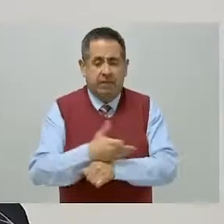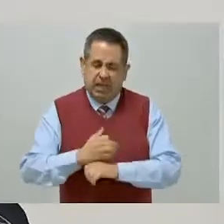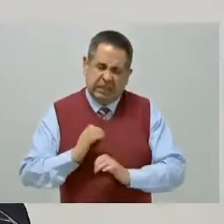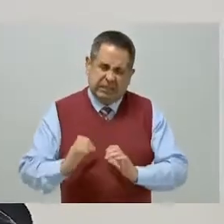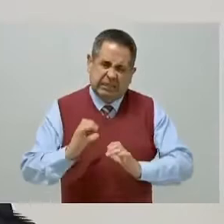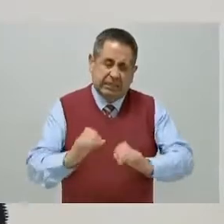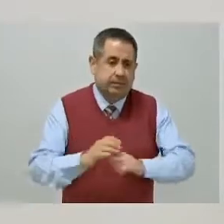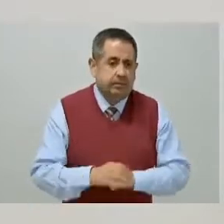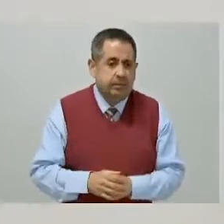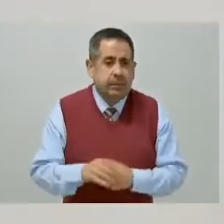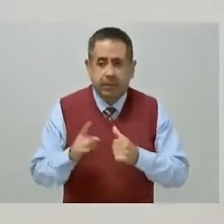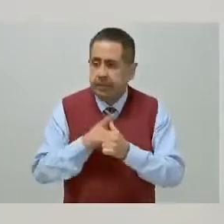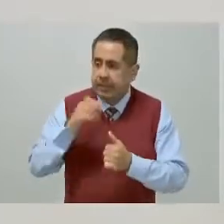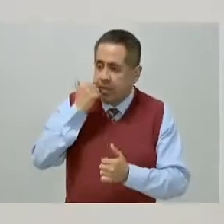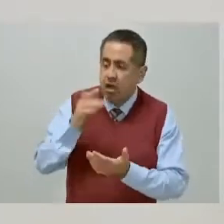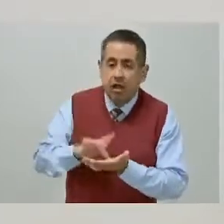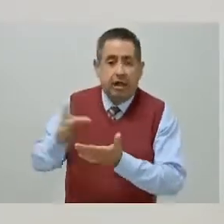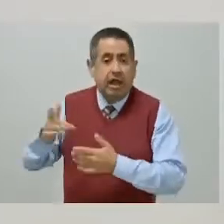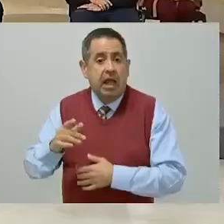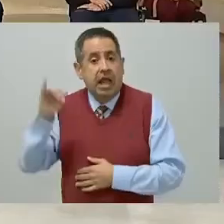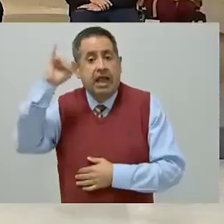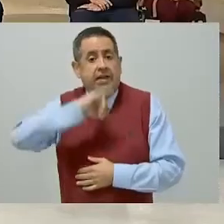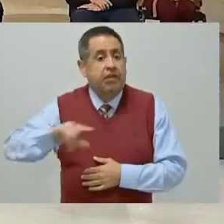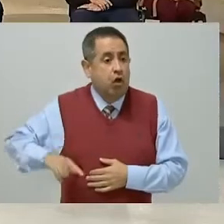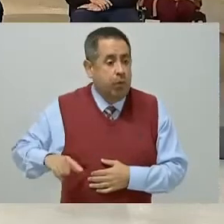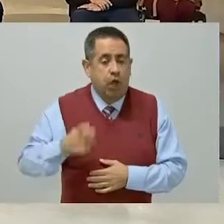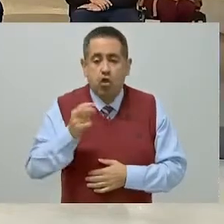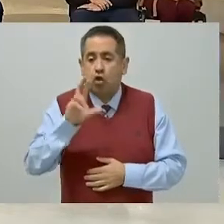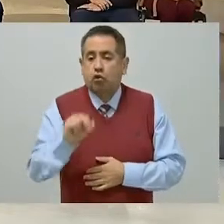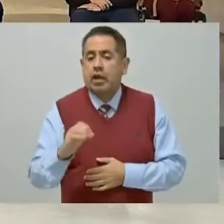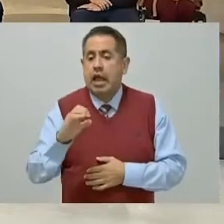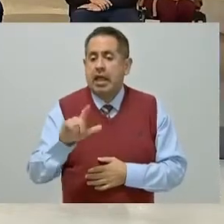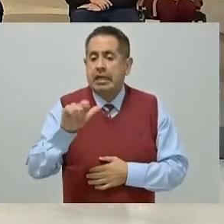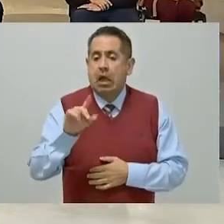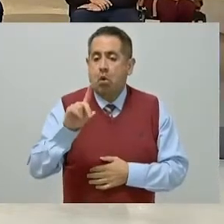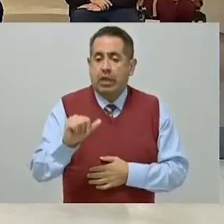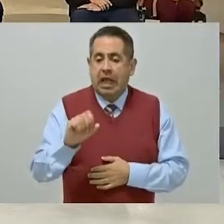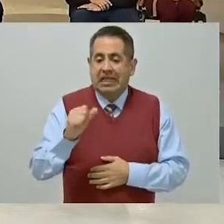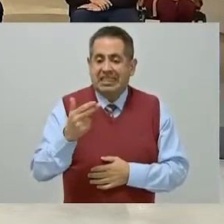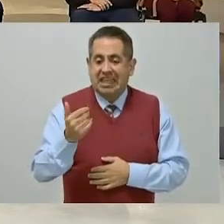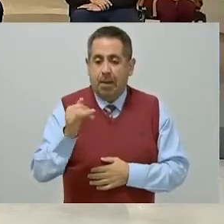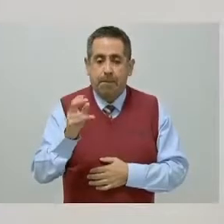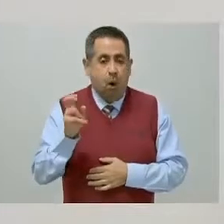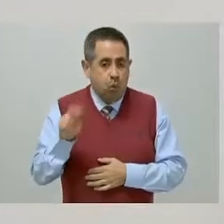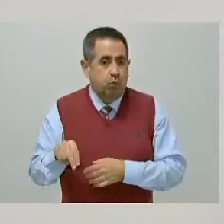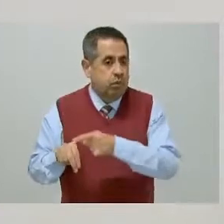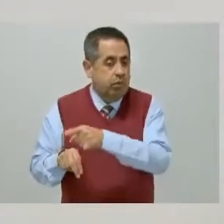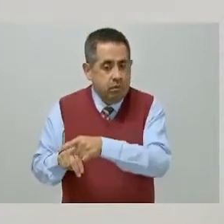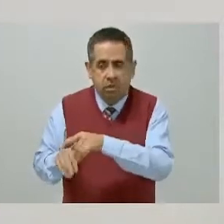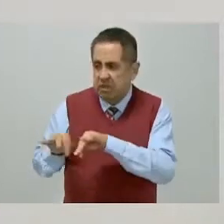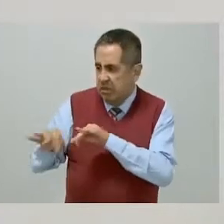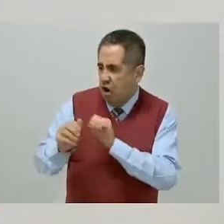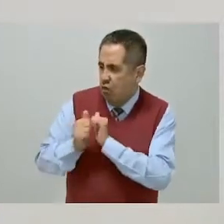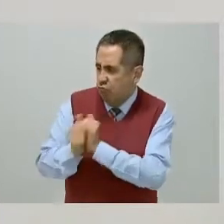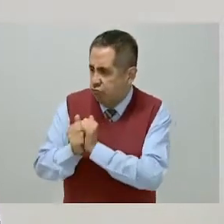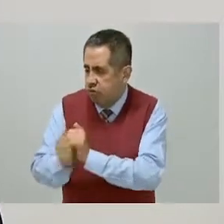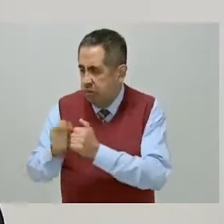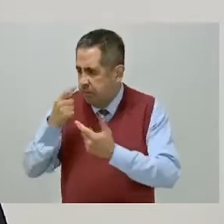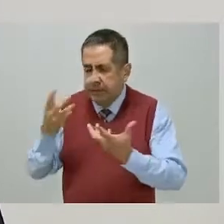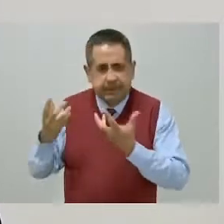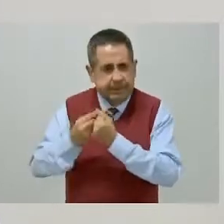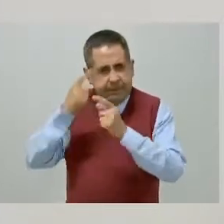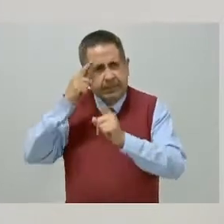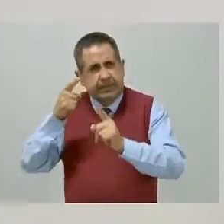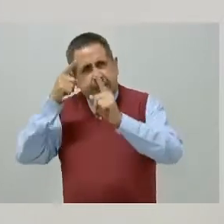Quiero agradecer a la Jefa de Gobierno, a la Doctora Claudia Sheinbaum, el trabajo conjunto para atender nuestros retos